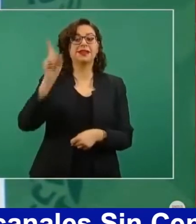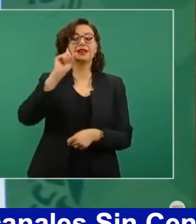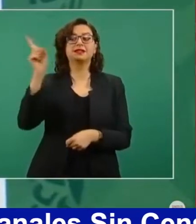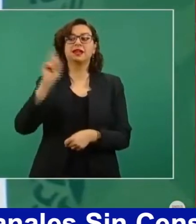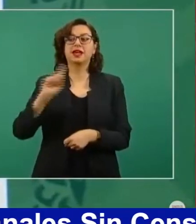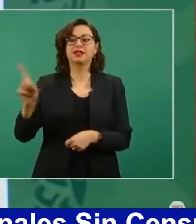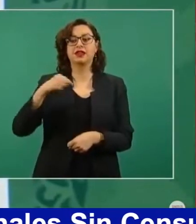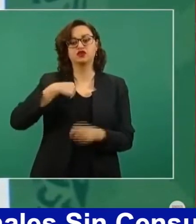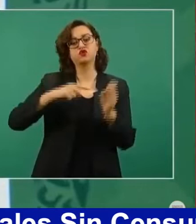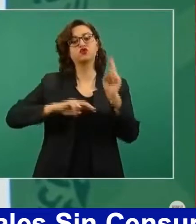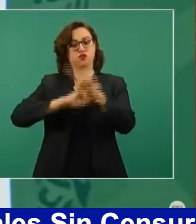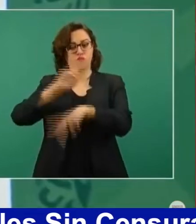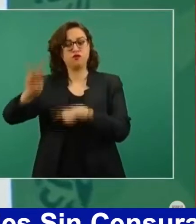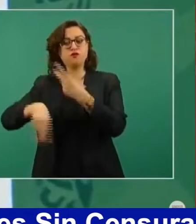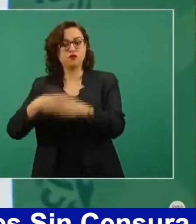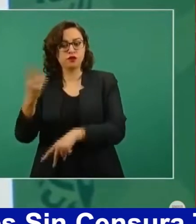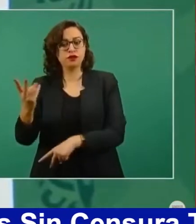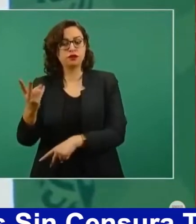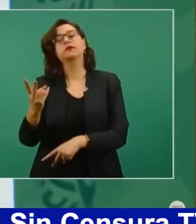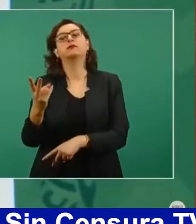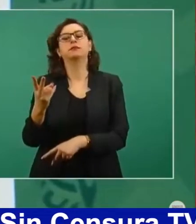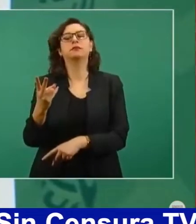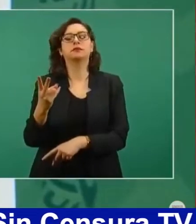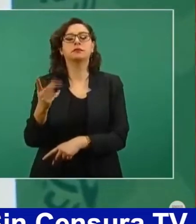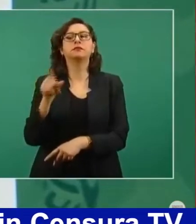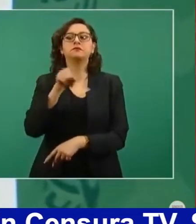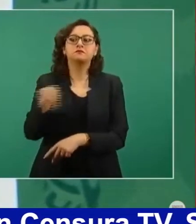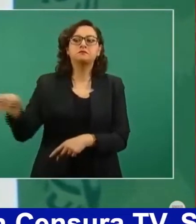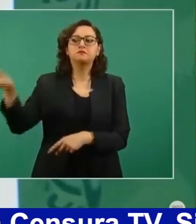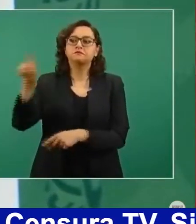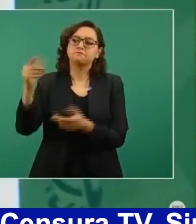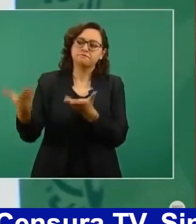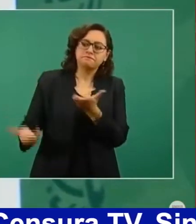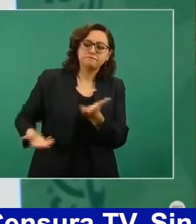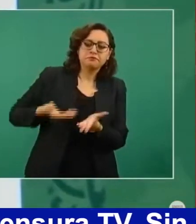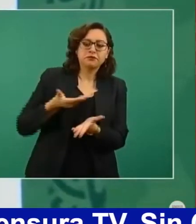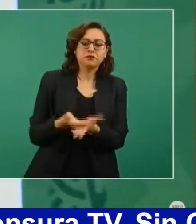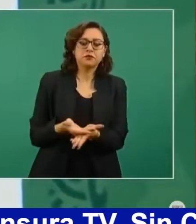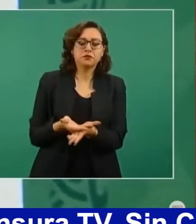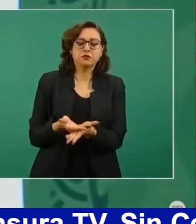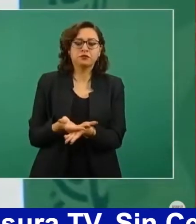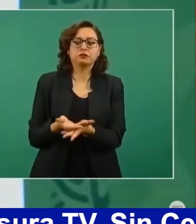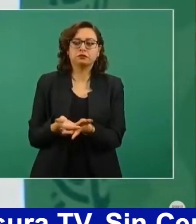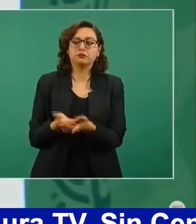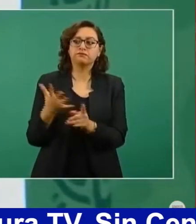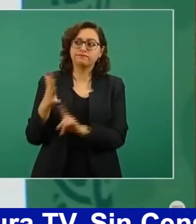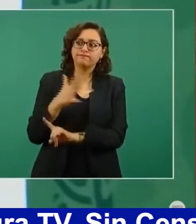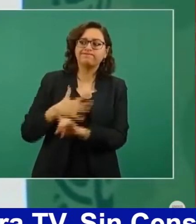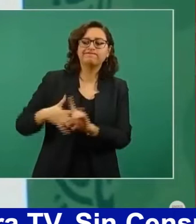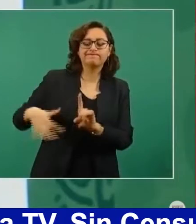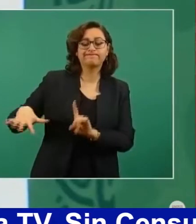que había una situación